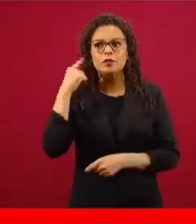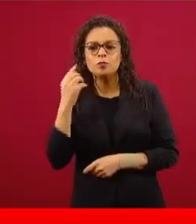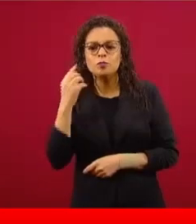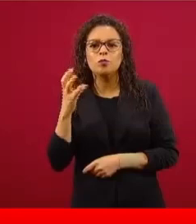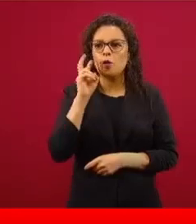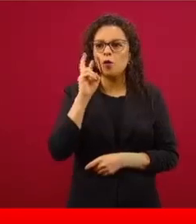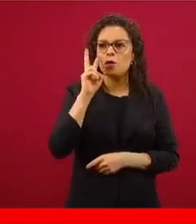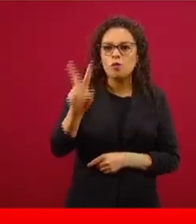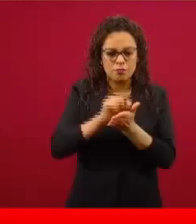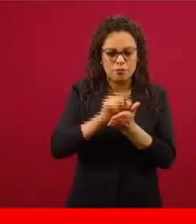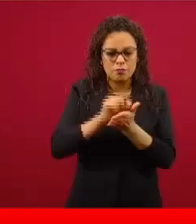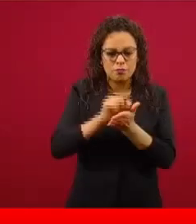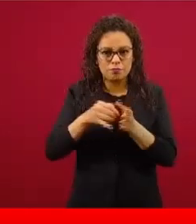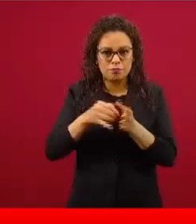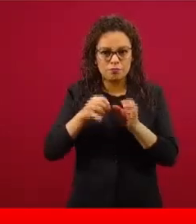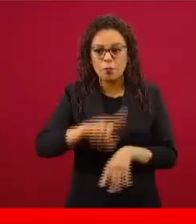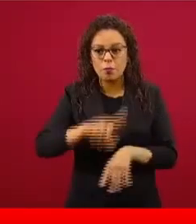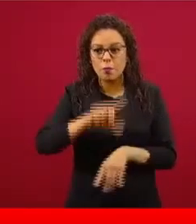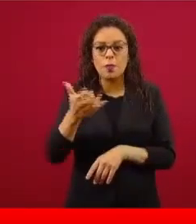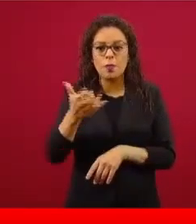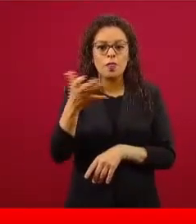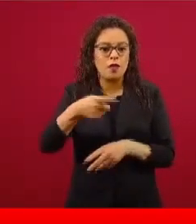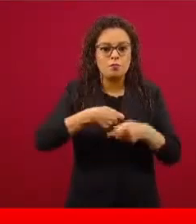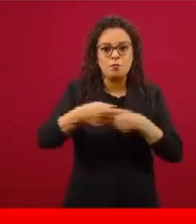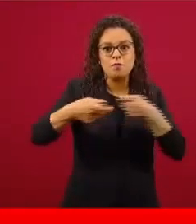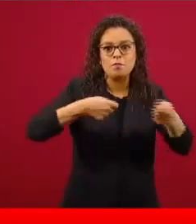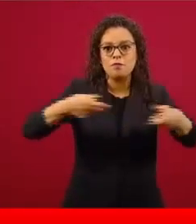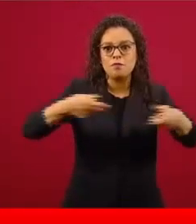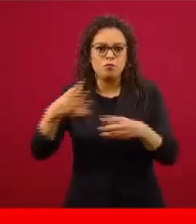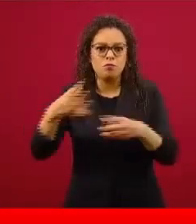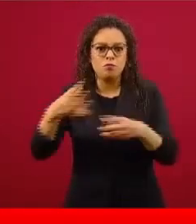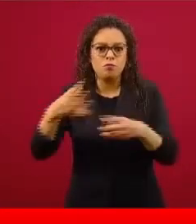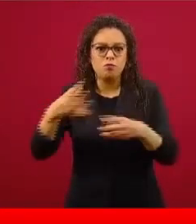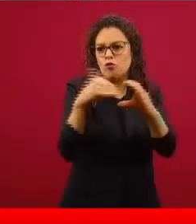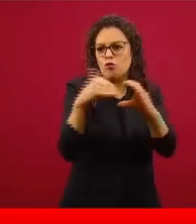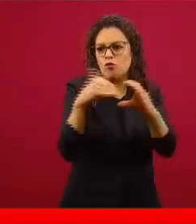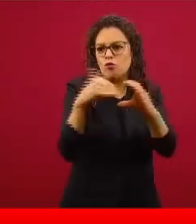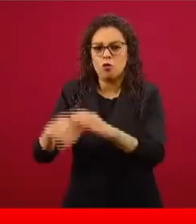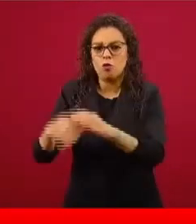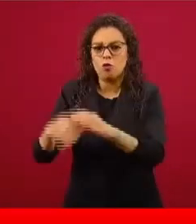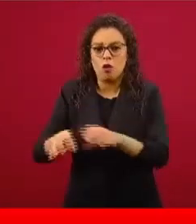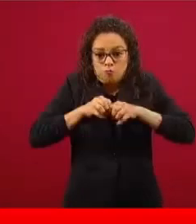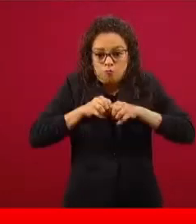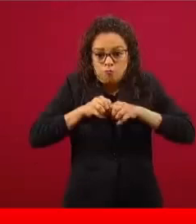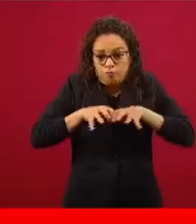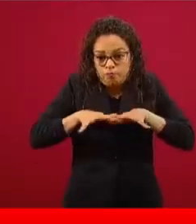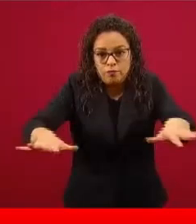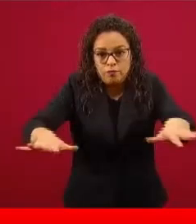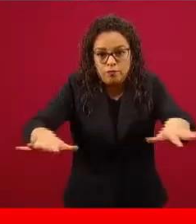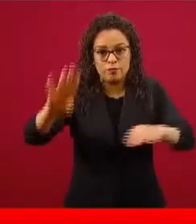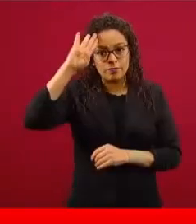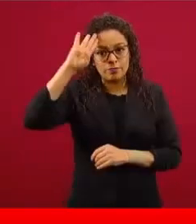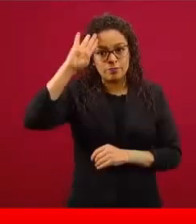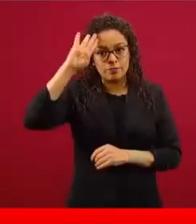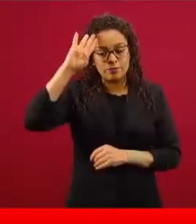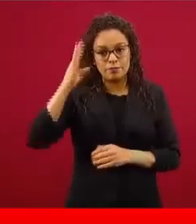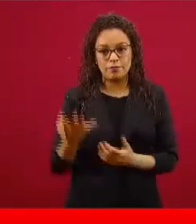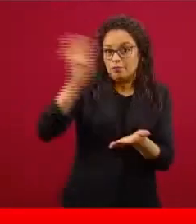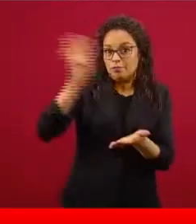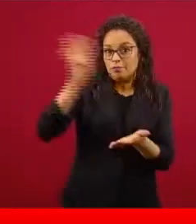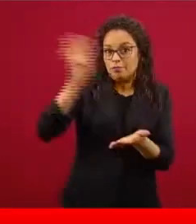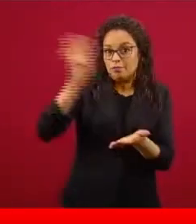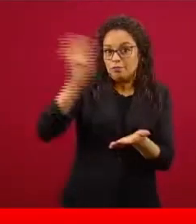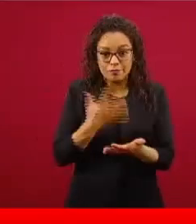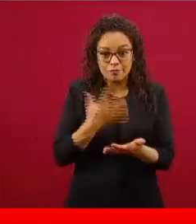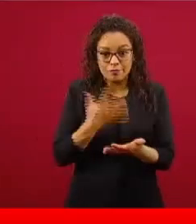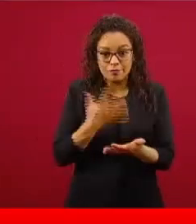la infodemia la réplica o la difusión de esta información es hasta cuatro o cinco veces